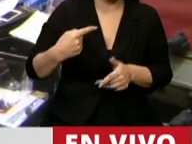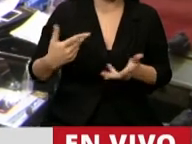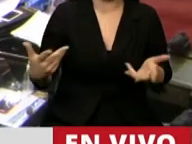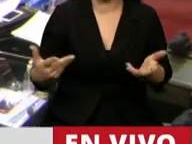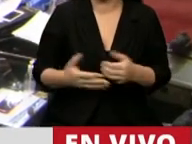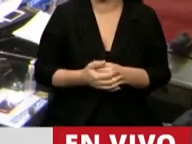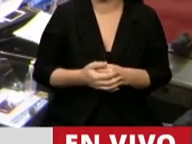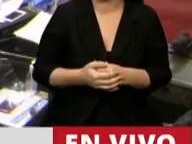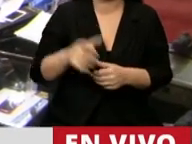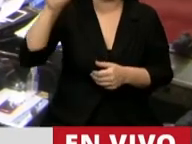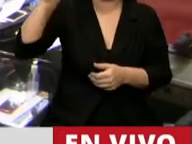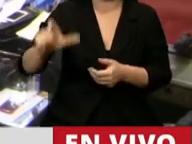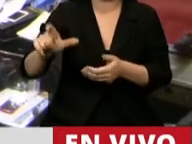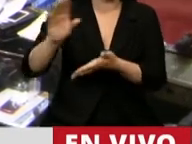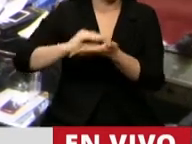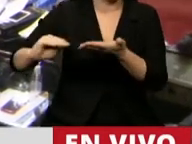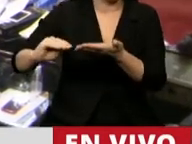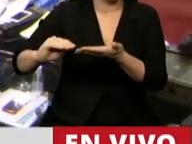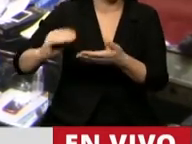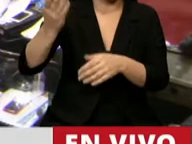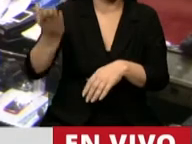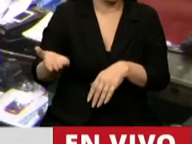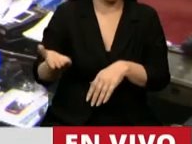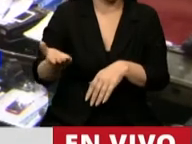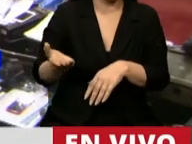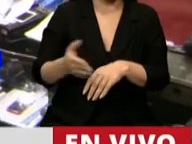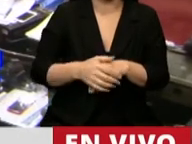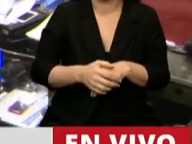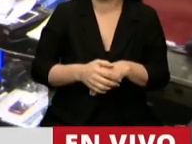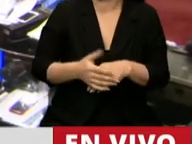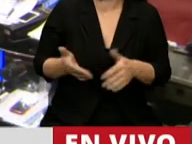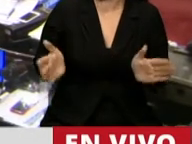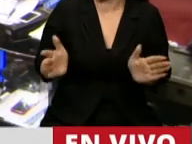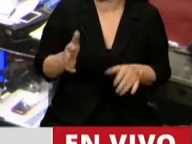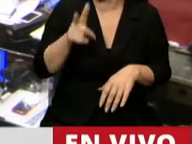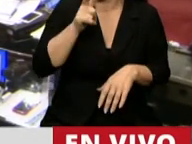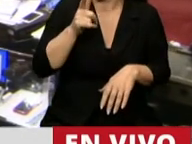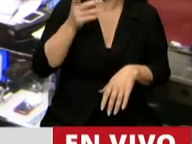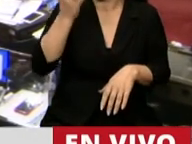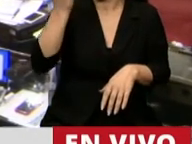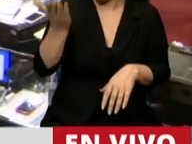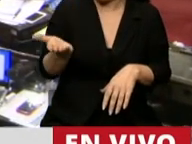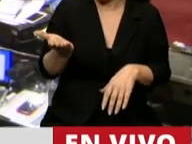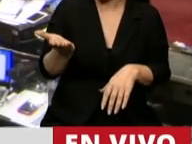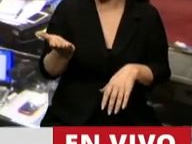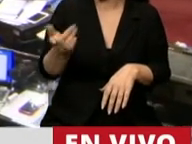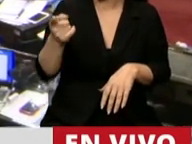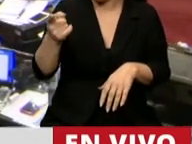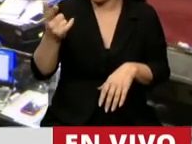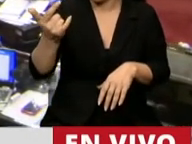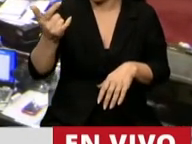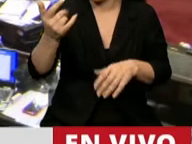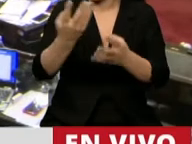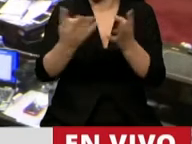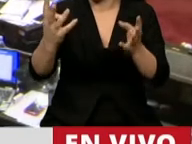Este diputado que parece que estar ahí en el recinto